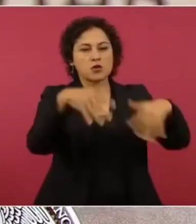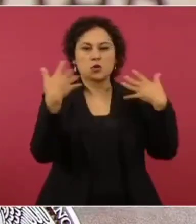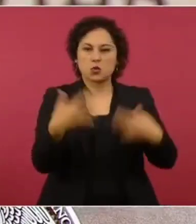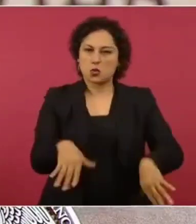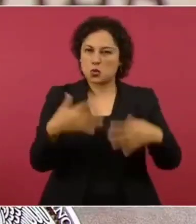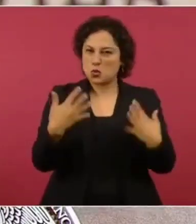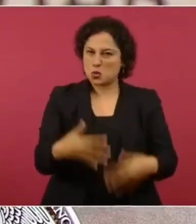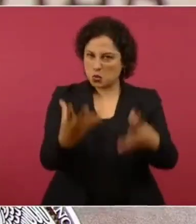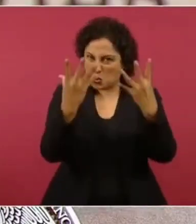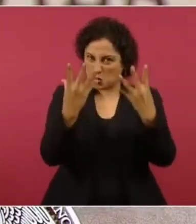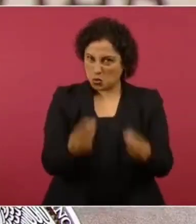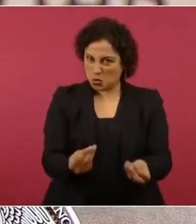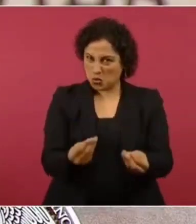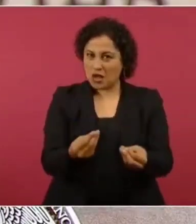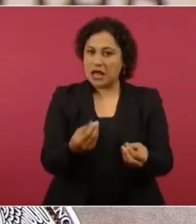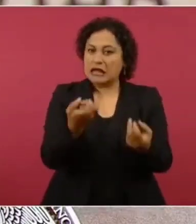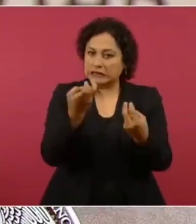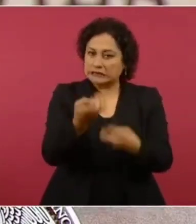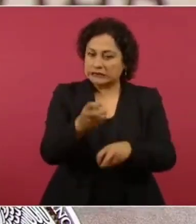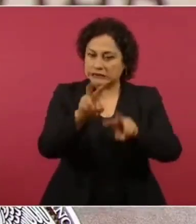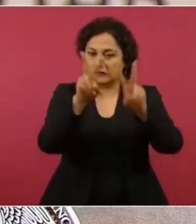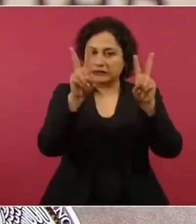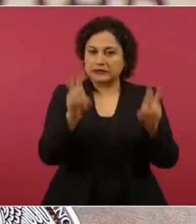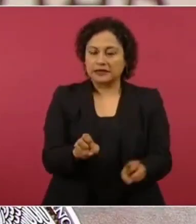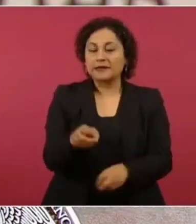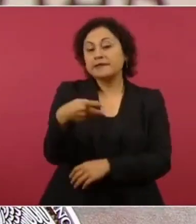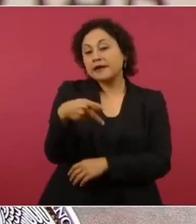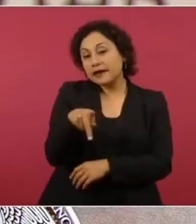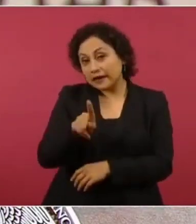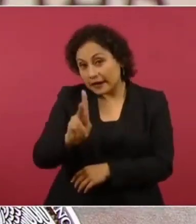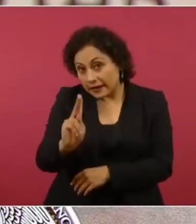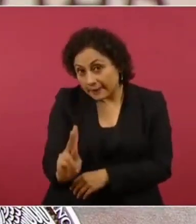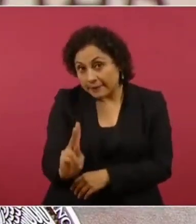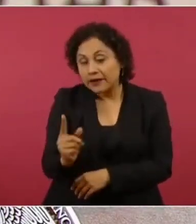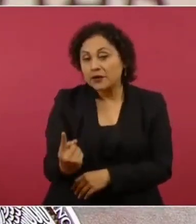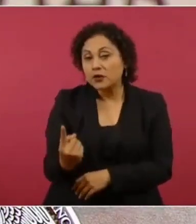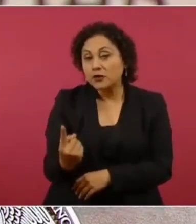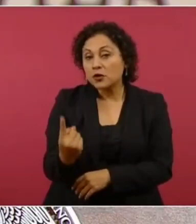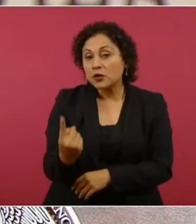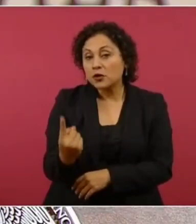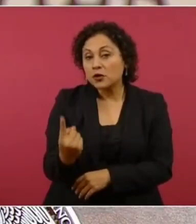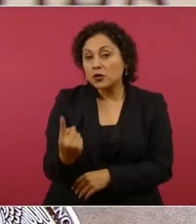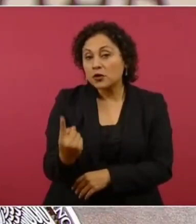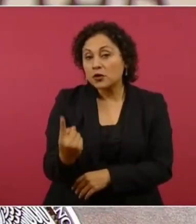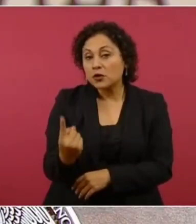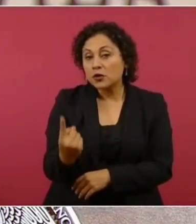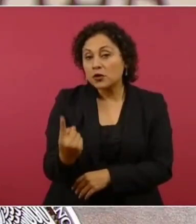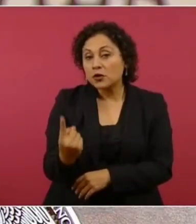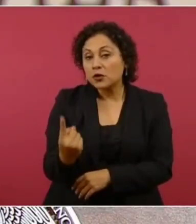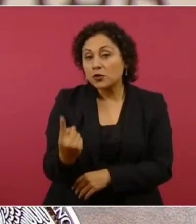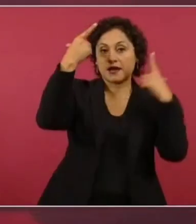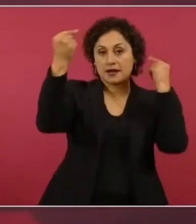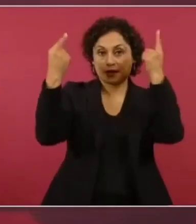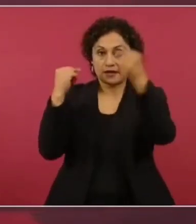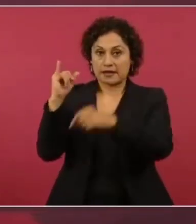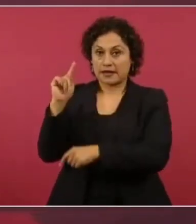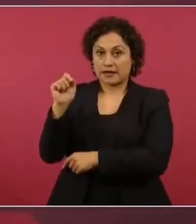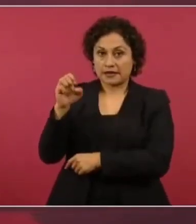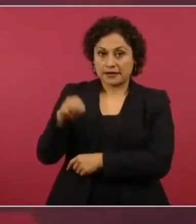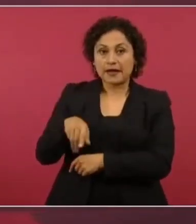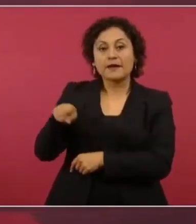embargo, un viejo egresado del ITAM, por ejemplo, publicó que quien compró